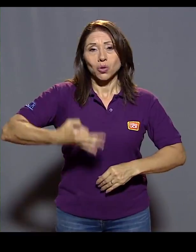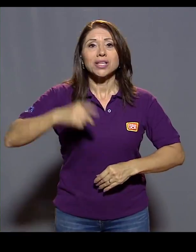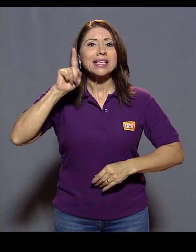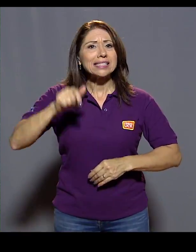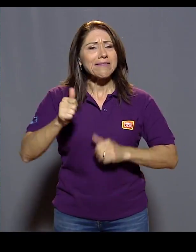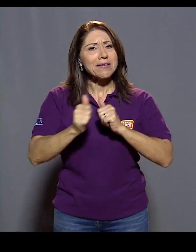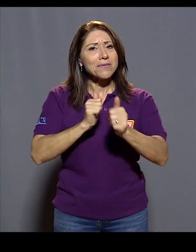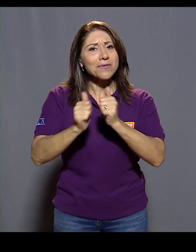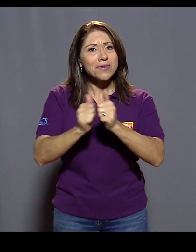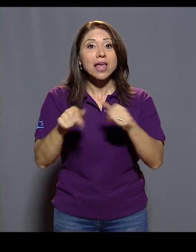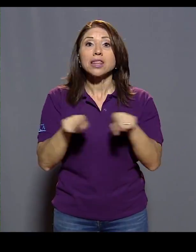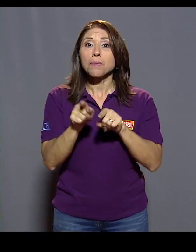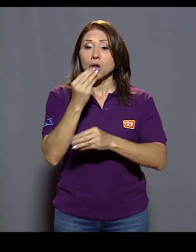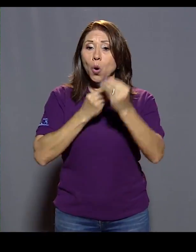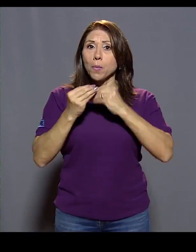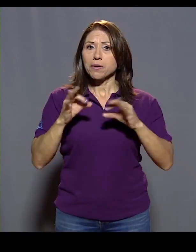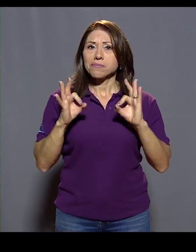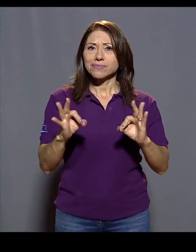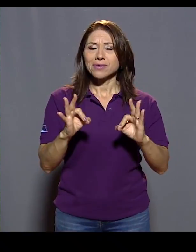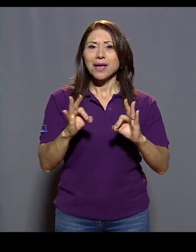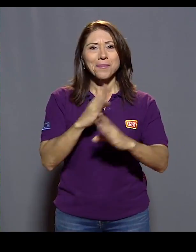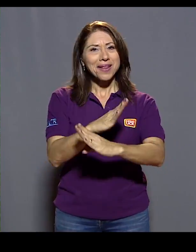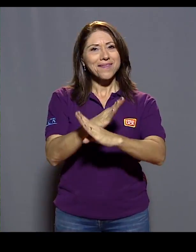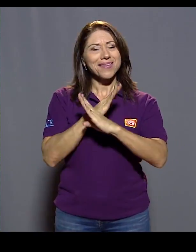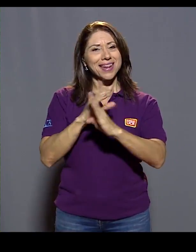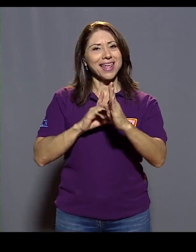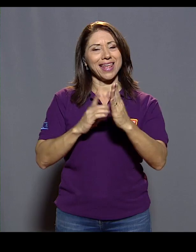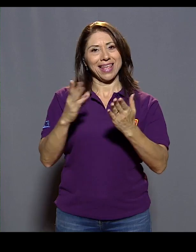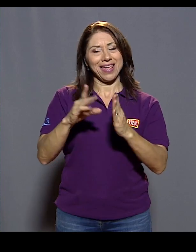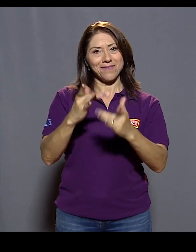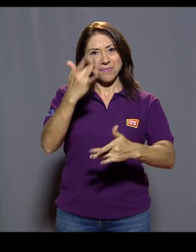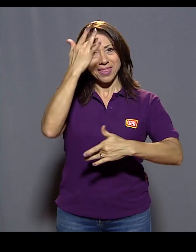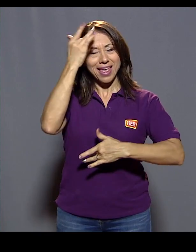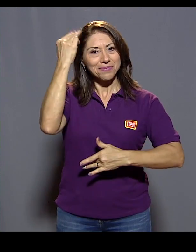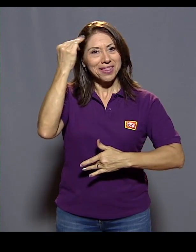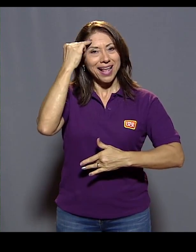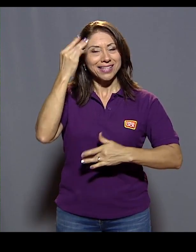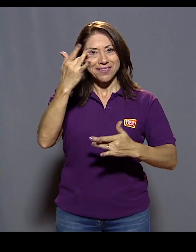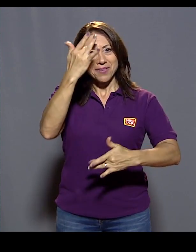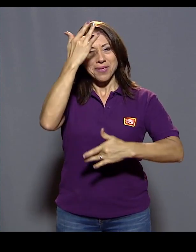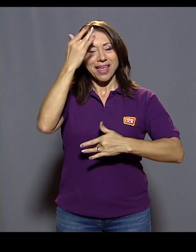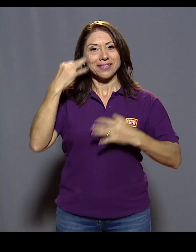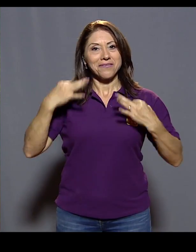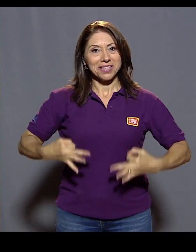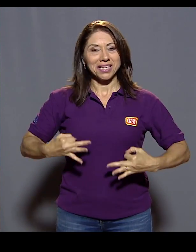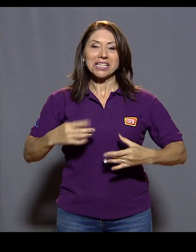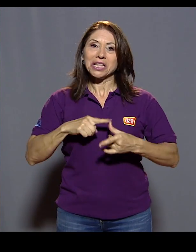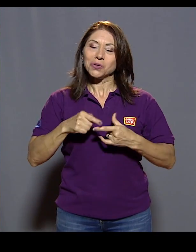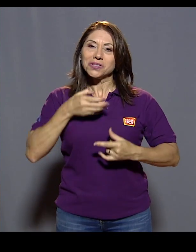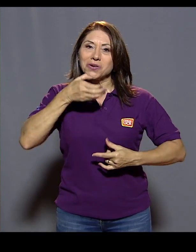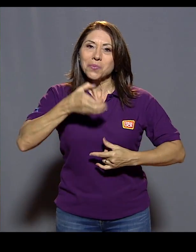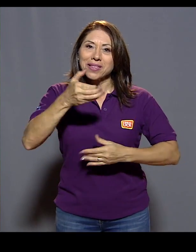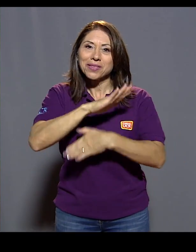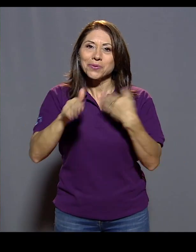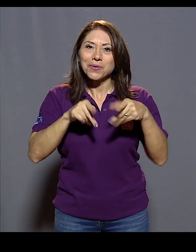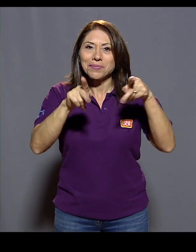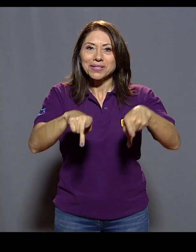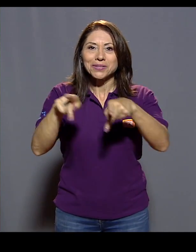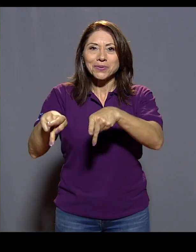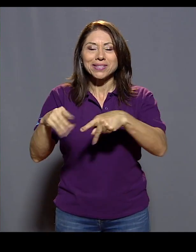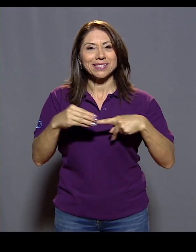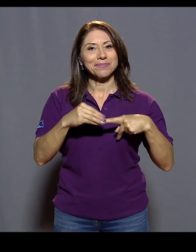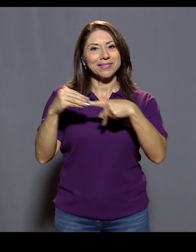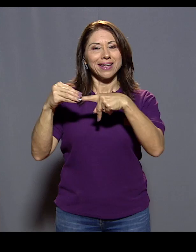recomienda para todas las personas, en especial personas adultas mayores. Por lo menos que sueten un poco, saquen el perro, hagan una vuelta,